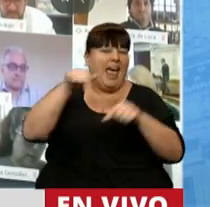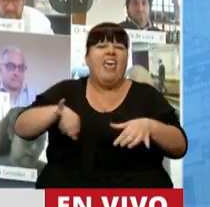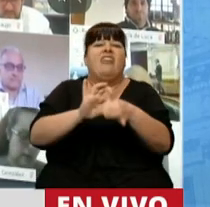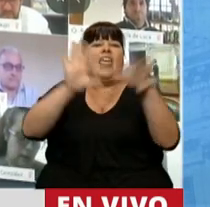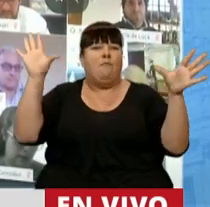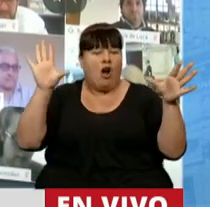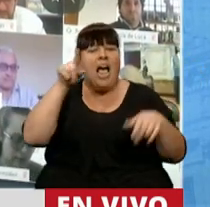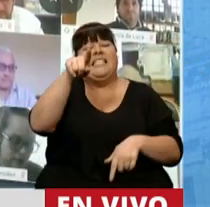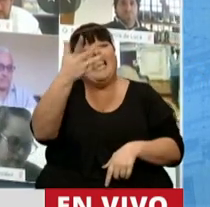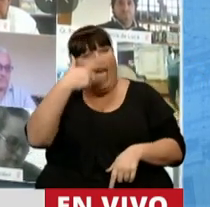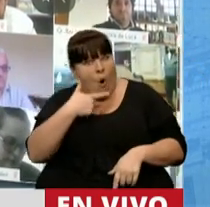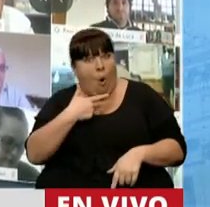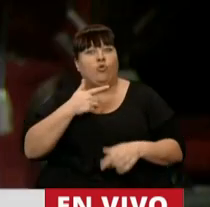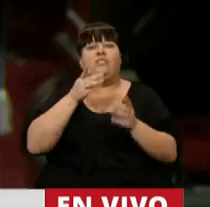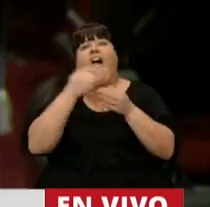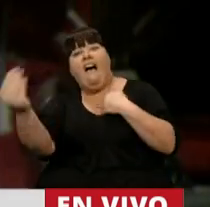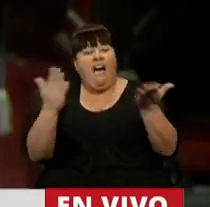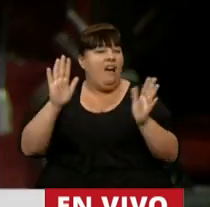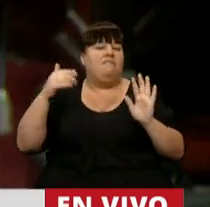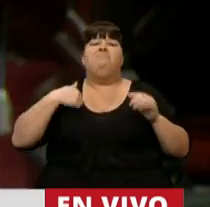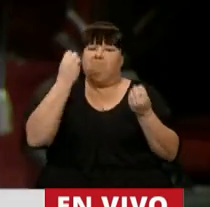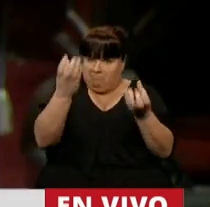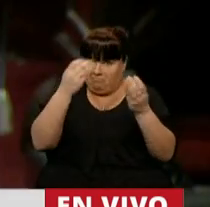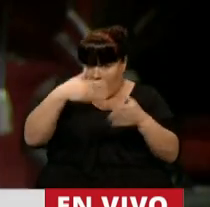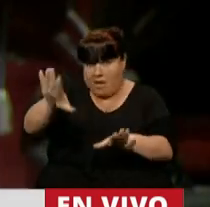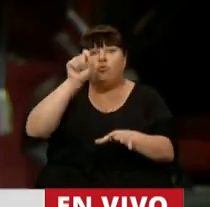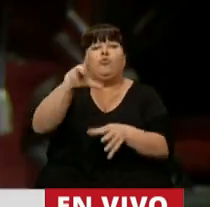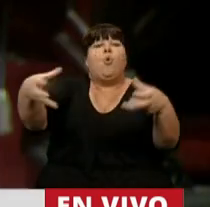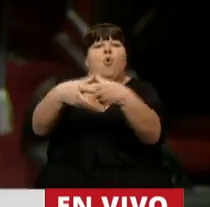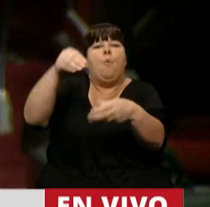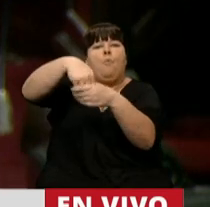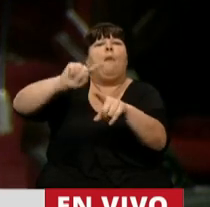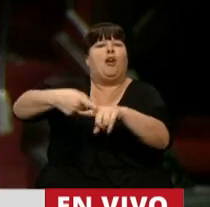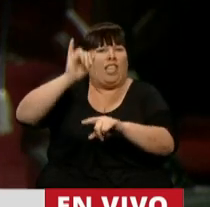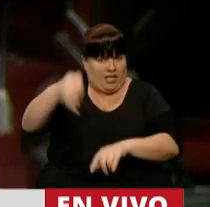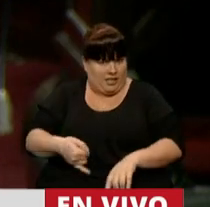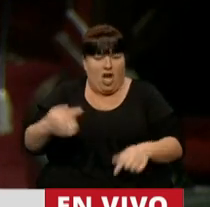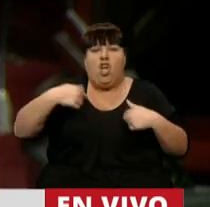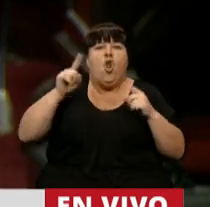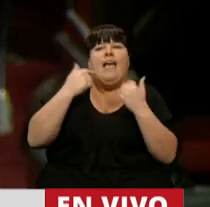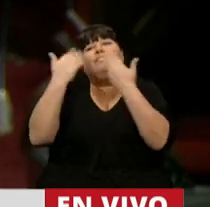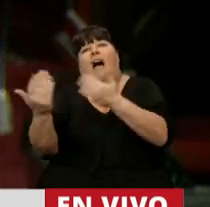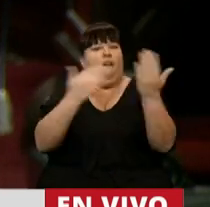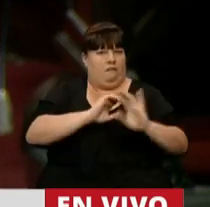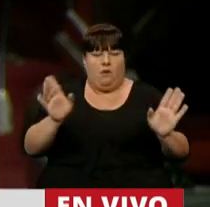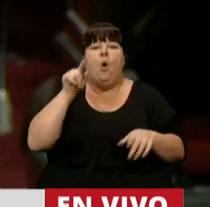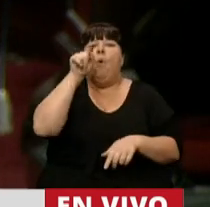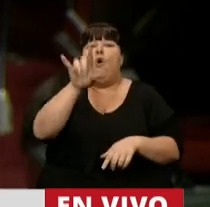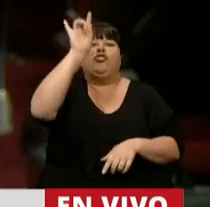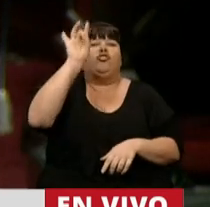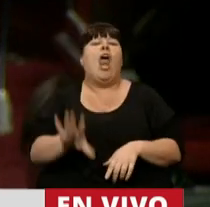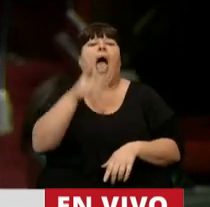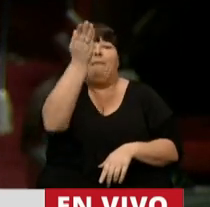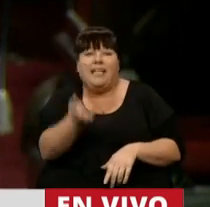una democracia. Y si a usted le gusta el verticalismo, me parece muy bien, ejérzalo en el partido en el que está. Nosotros no somos verticalistas. Usted es